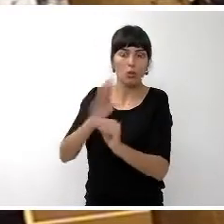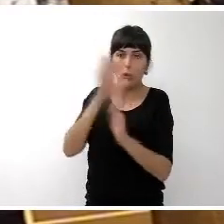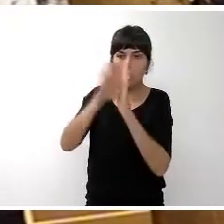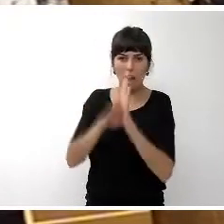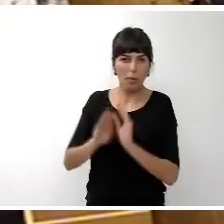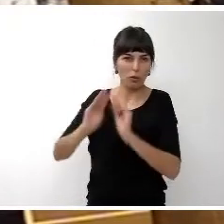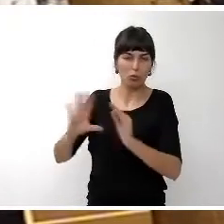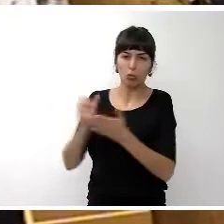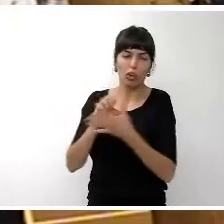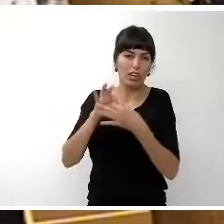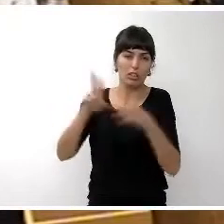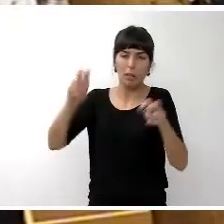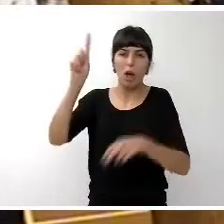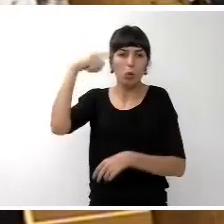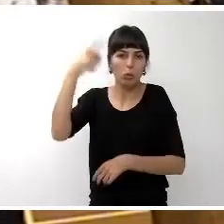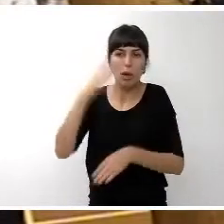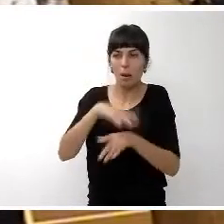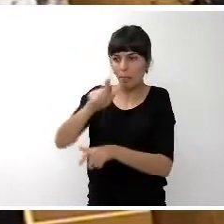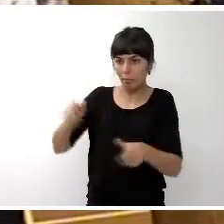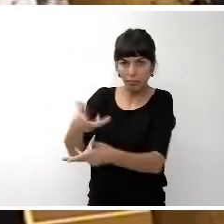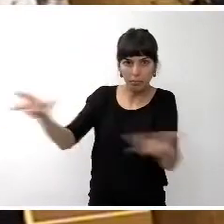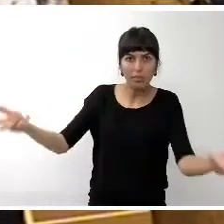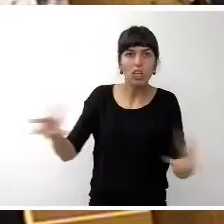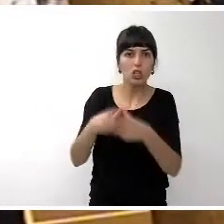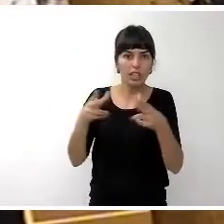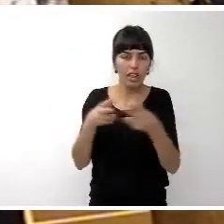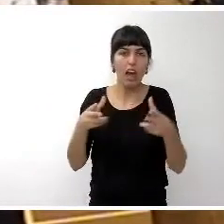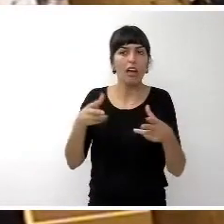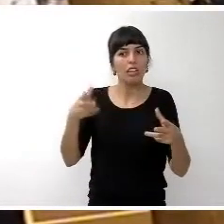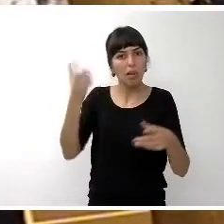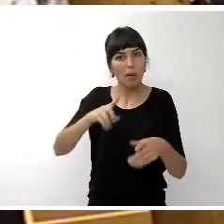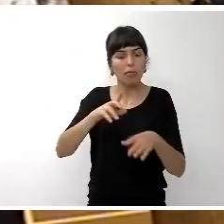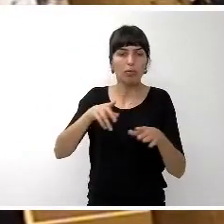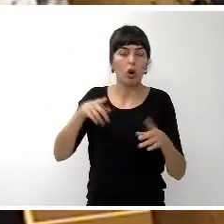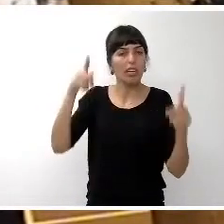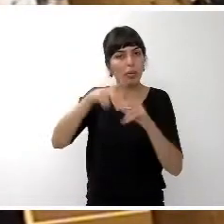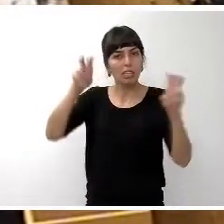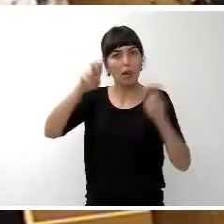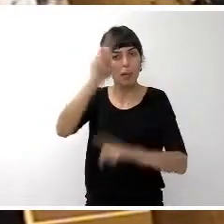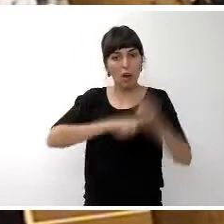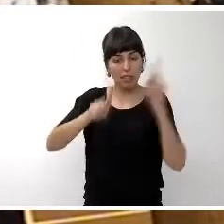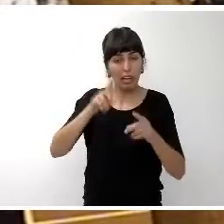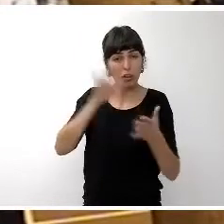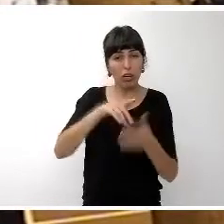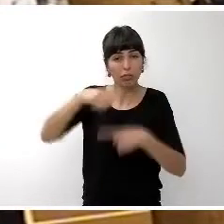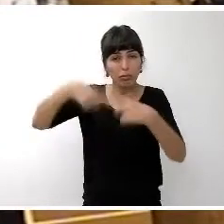dedicados a cultura, nuestra gente, a la sociedad, a la problemática que tenemos día a día, a nuestras costumbres.